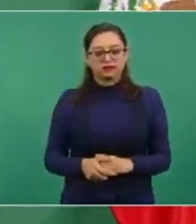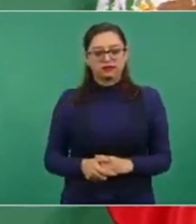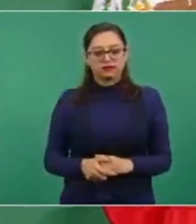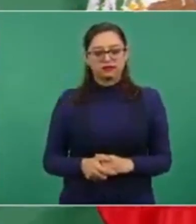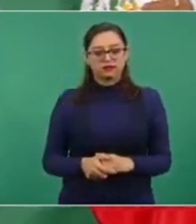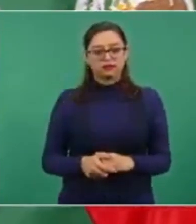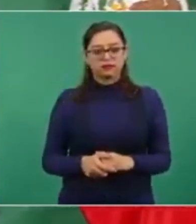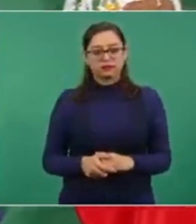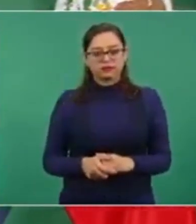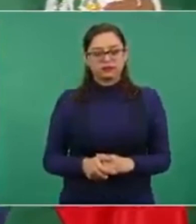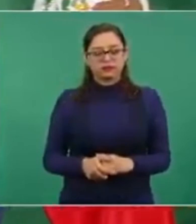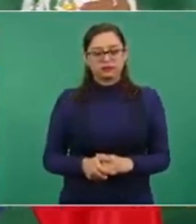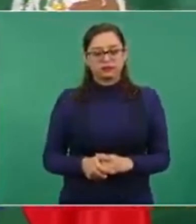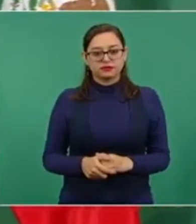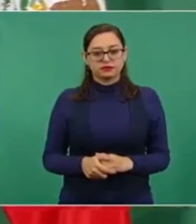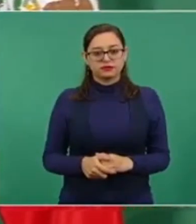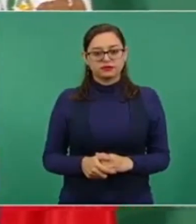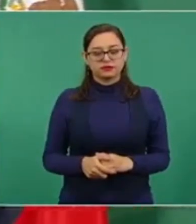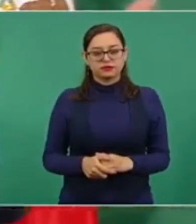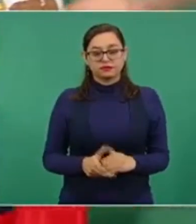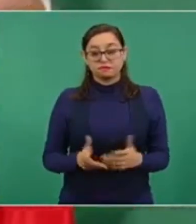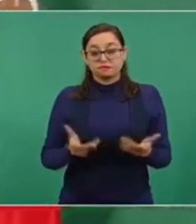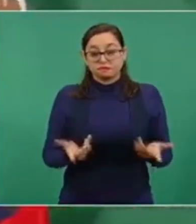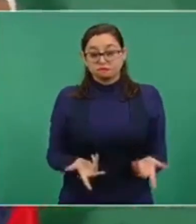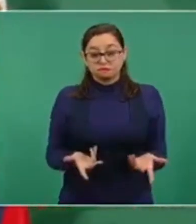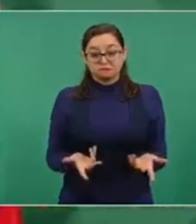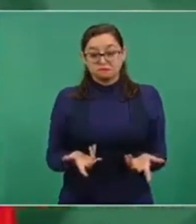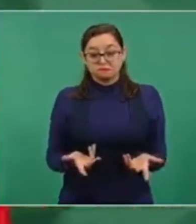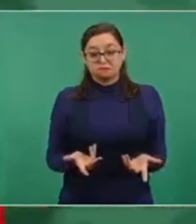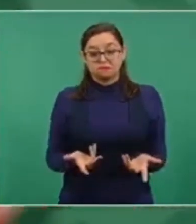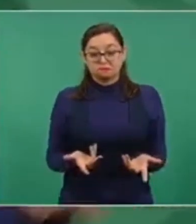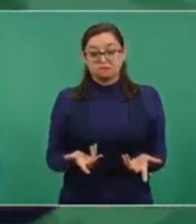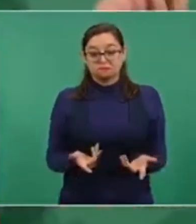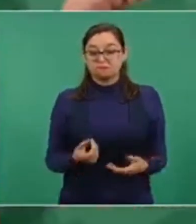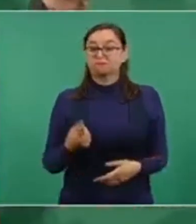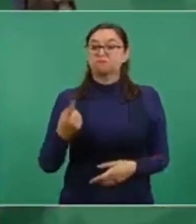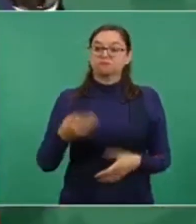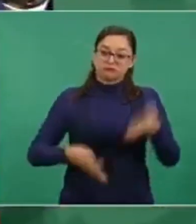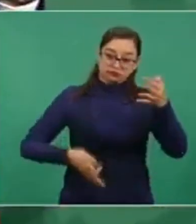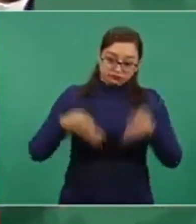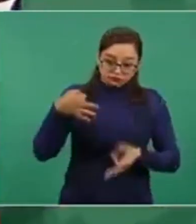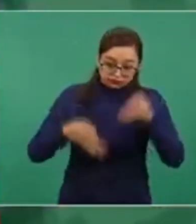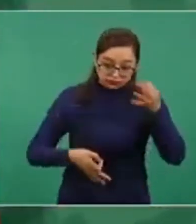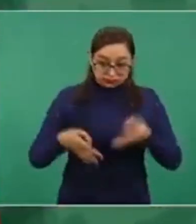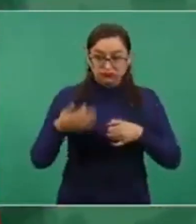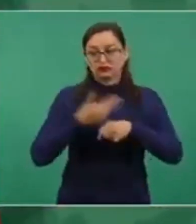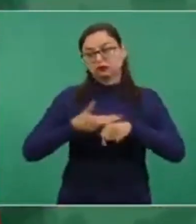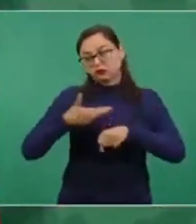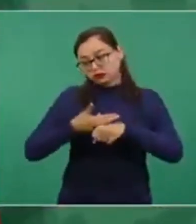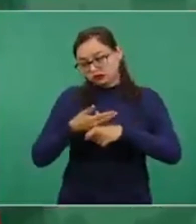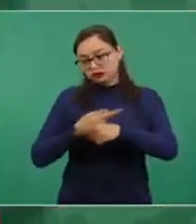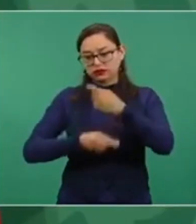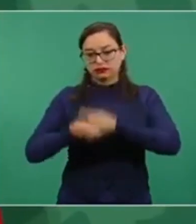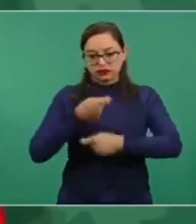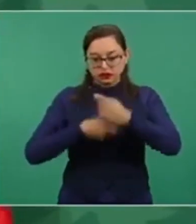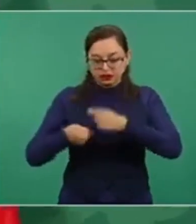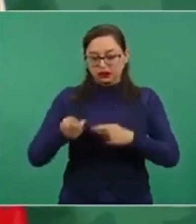Y en ese entonces ganamos el amparo y se